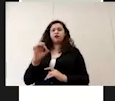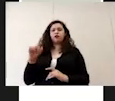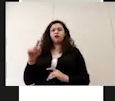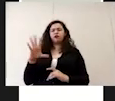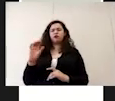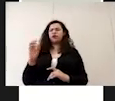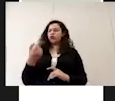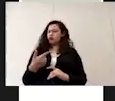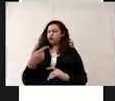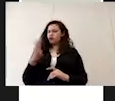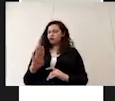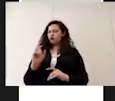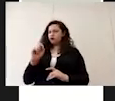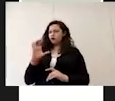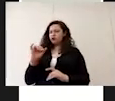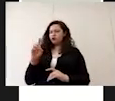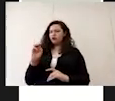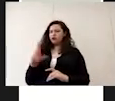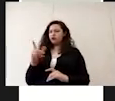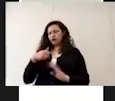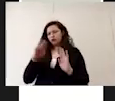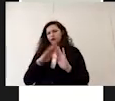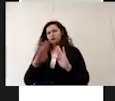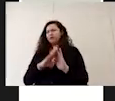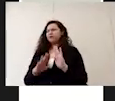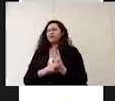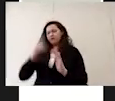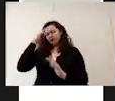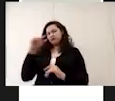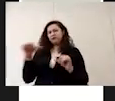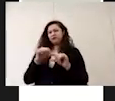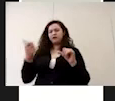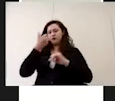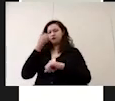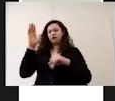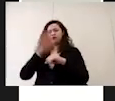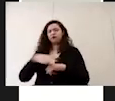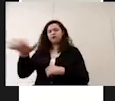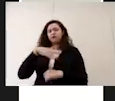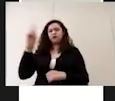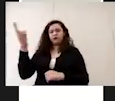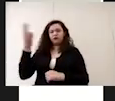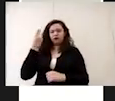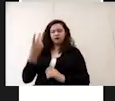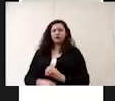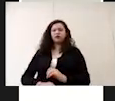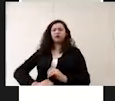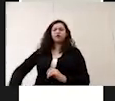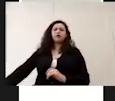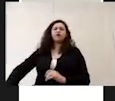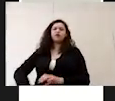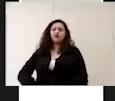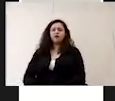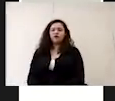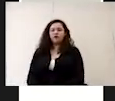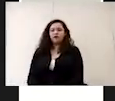en esta página vienen los lineamientos de áreas administrativas de las universidades de puestas en escena